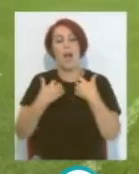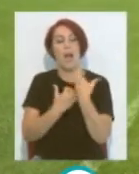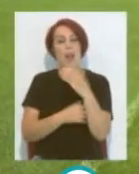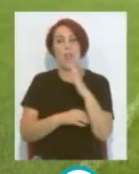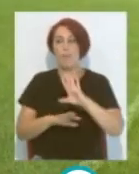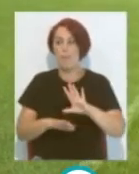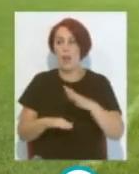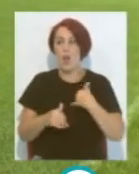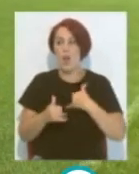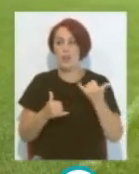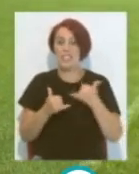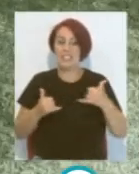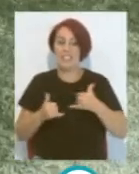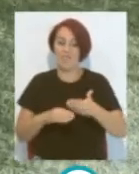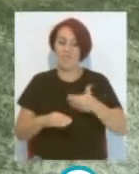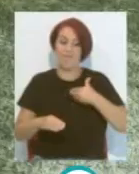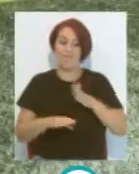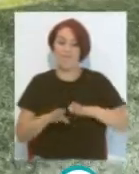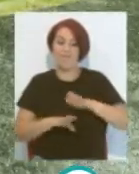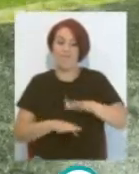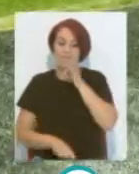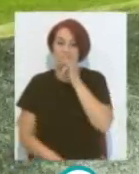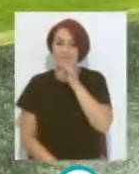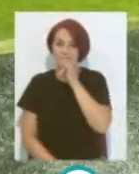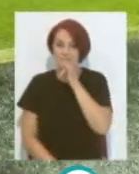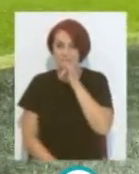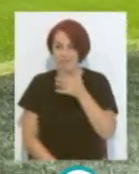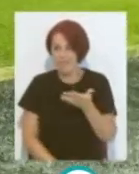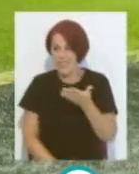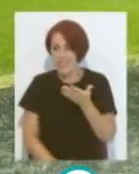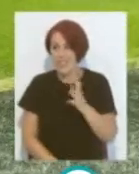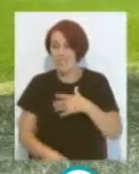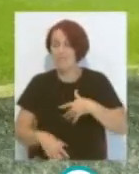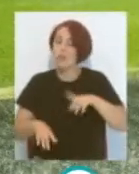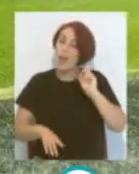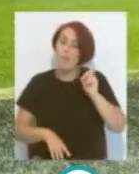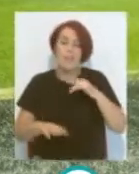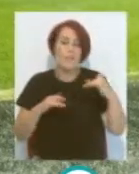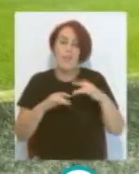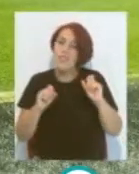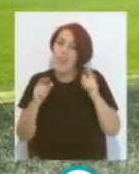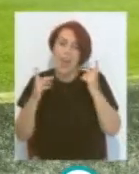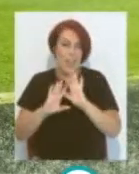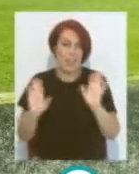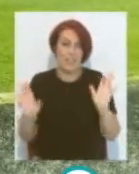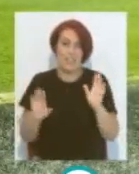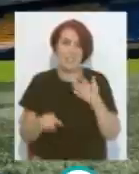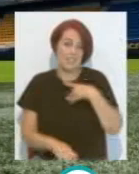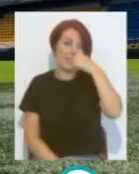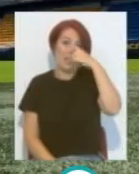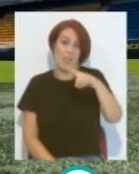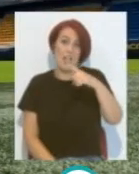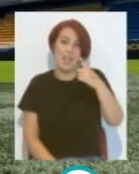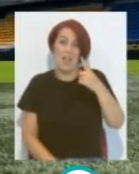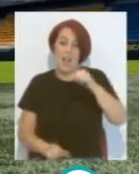línea para este lado Todavía no nos dejan pisar el campo Como no sean los partidos oficiales Ya sabemos de las exigencias que